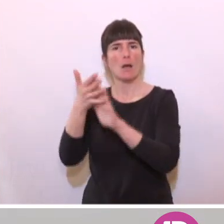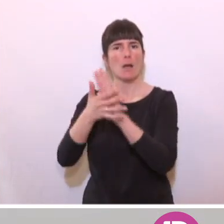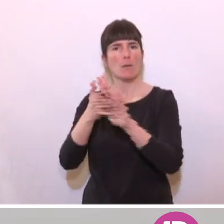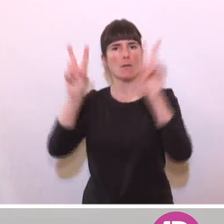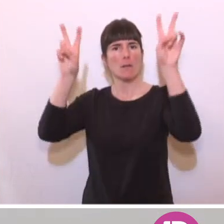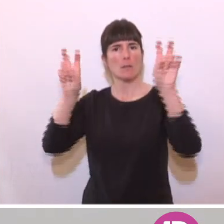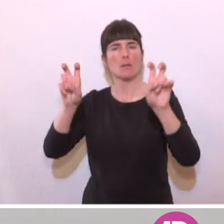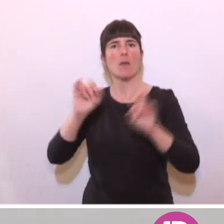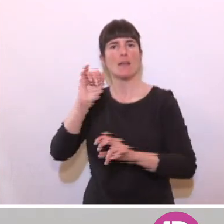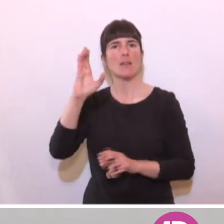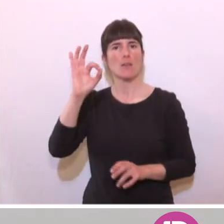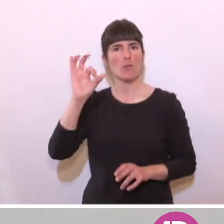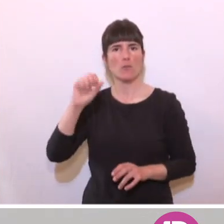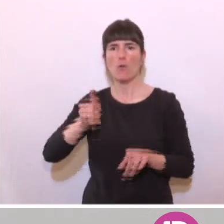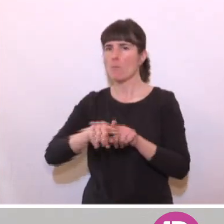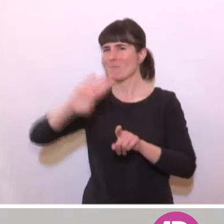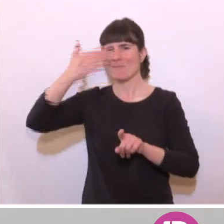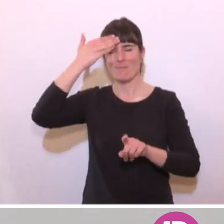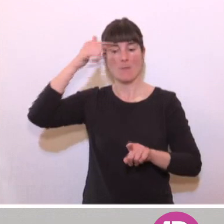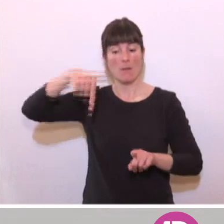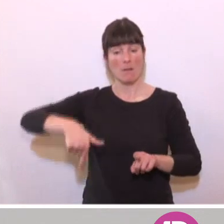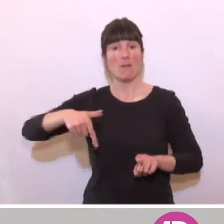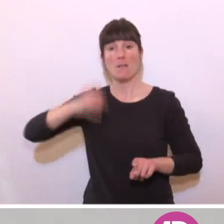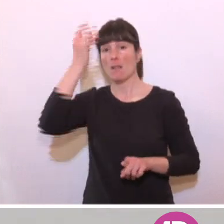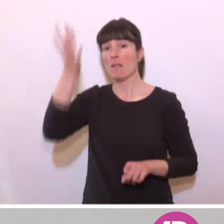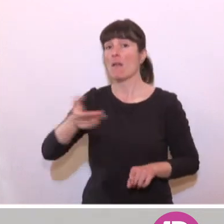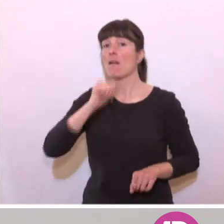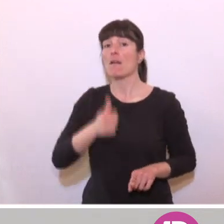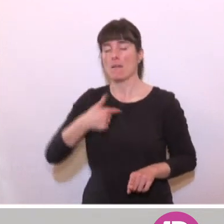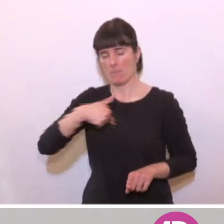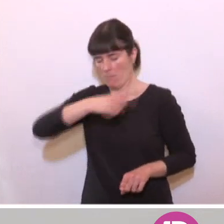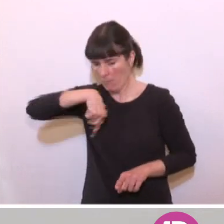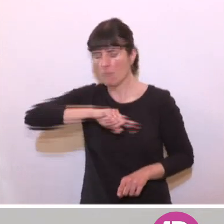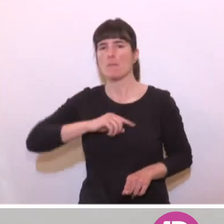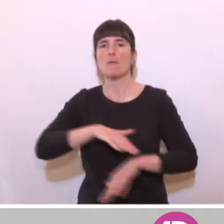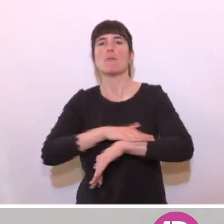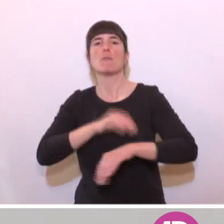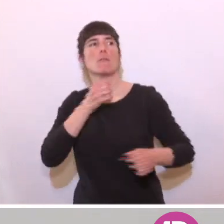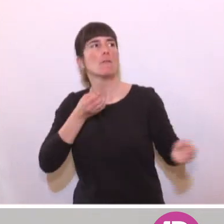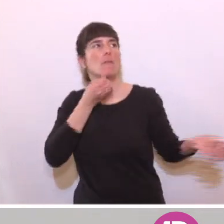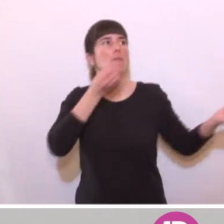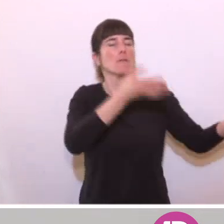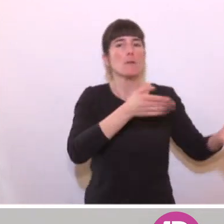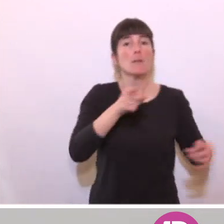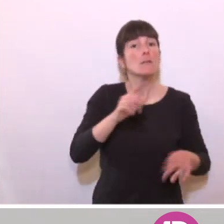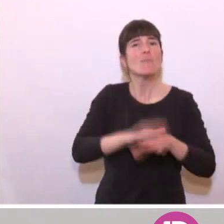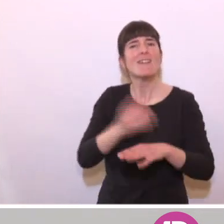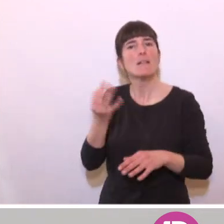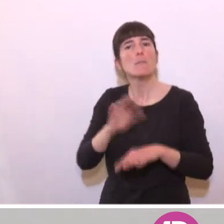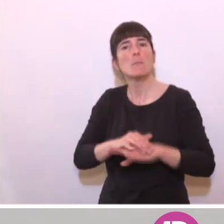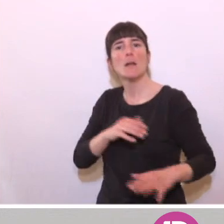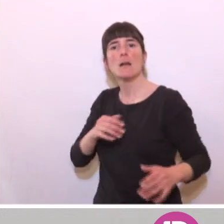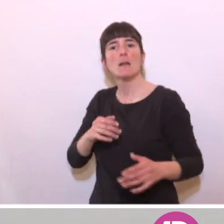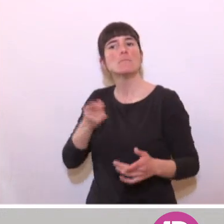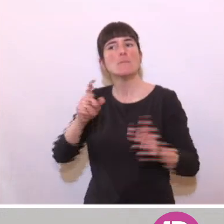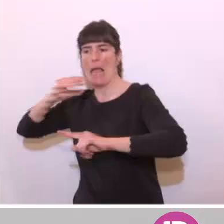principales, una medida que trasladó este Gobierno al Gobierno de España y que precisamente da esa respuesta a miles de empresas. Son soluciones reales para